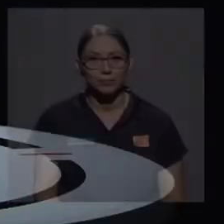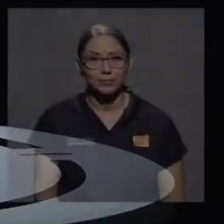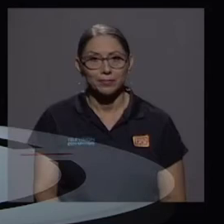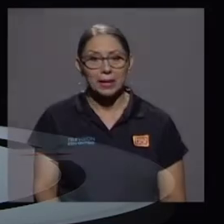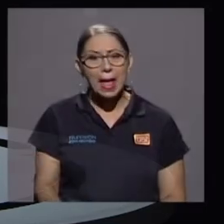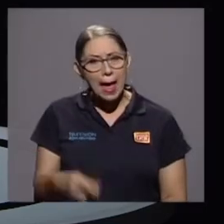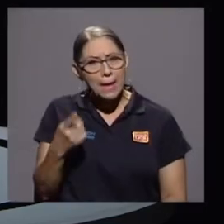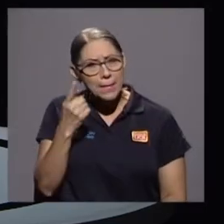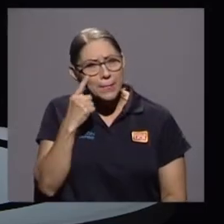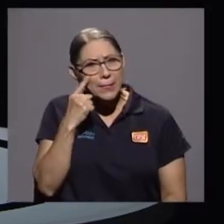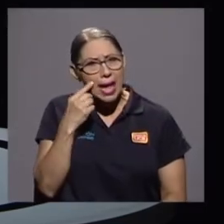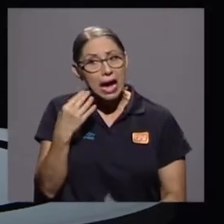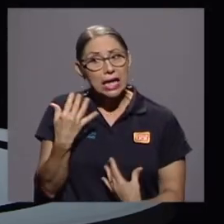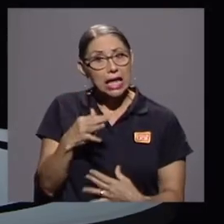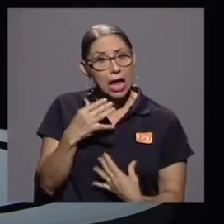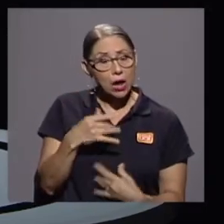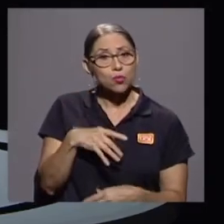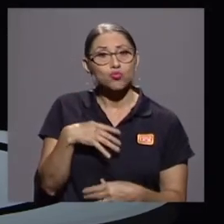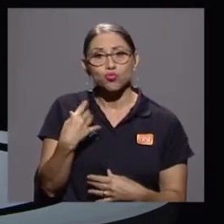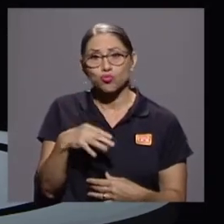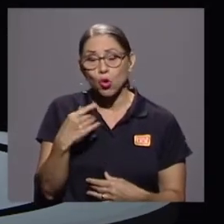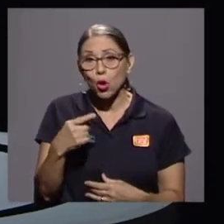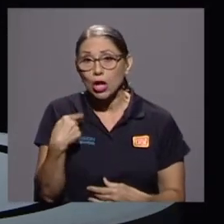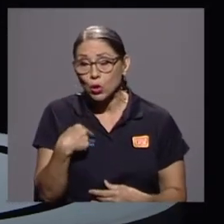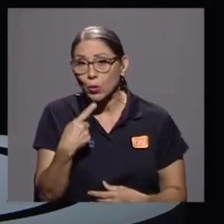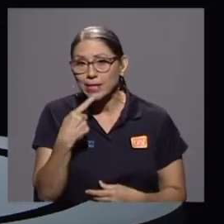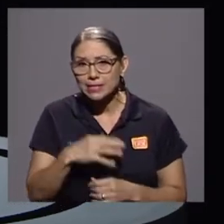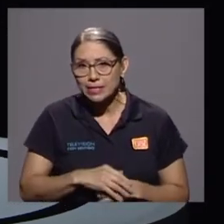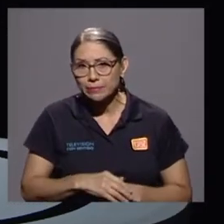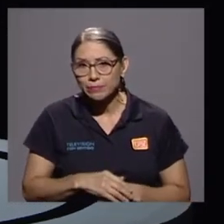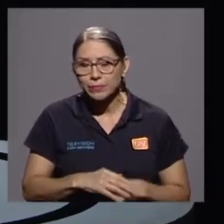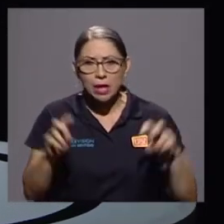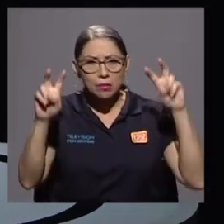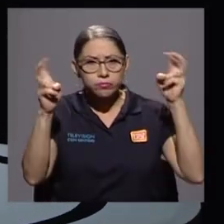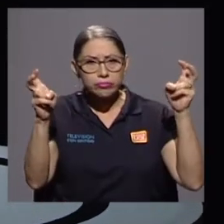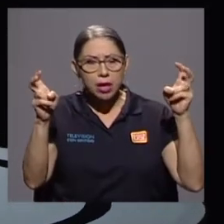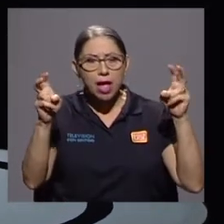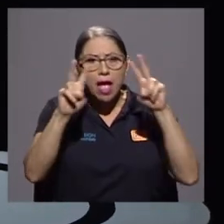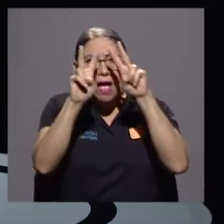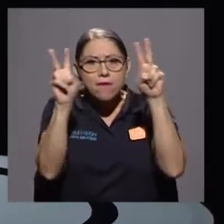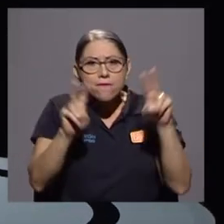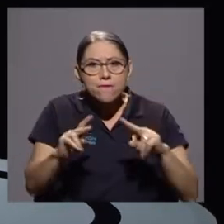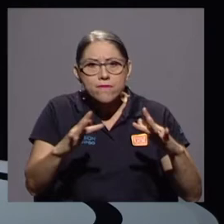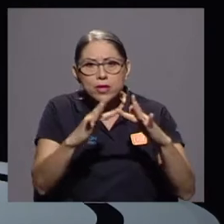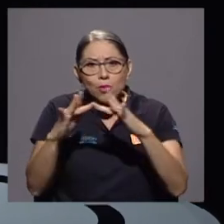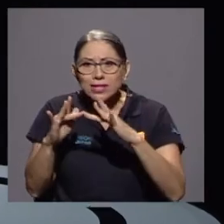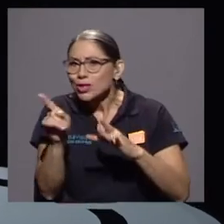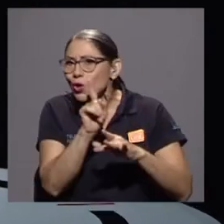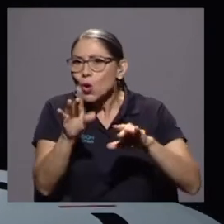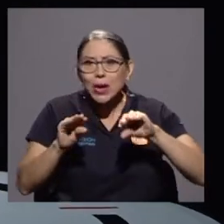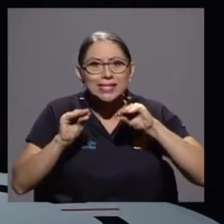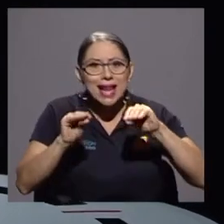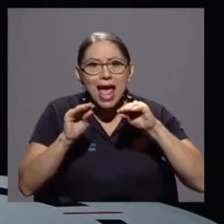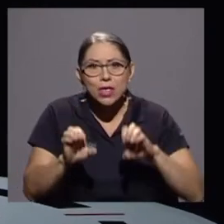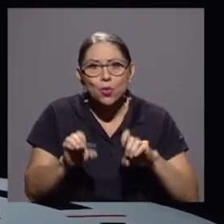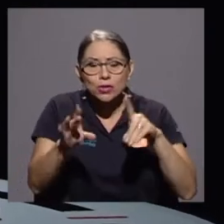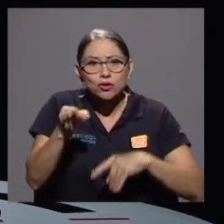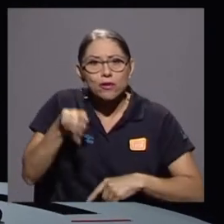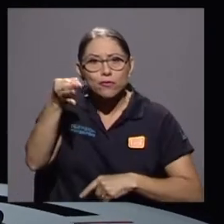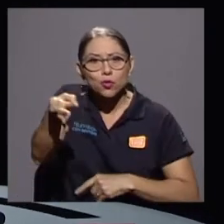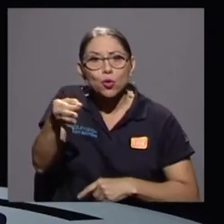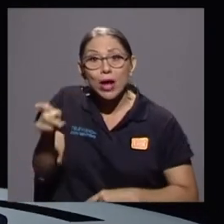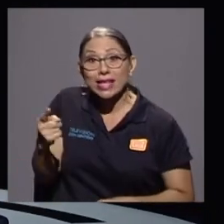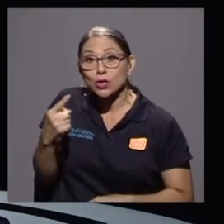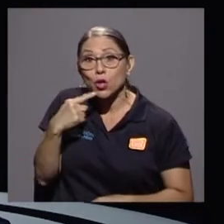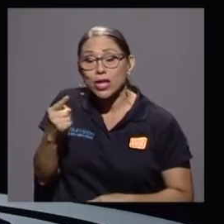Vean qué controversial lo que les voy a decir. La virtualización no es la educación del futuro. Esto nos lo dijo José